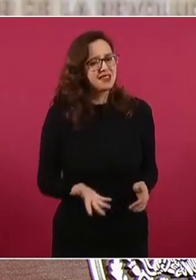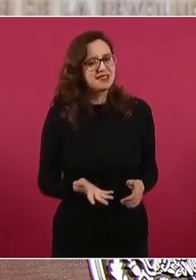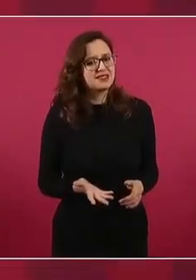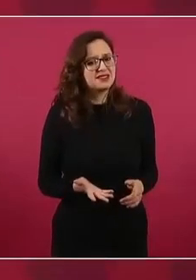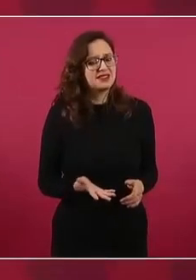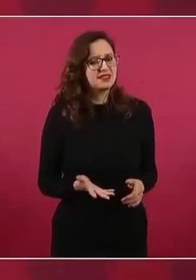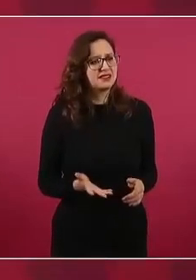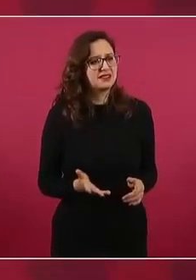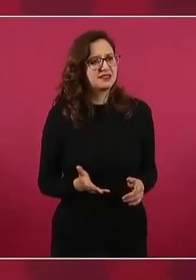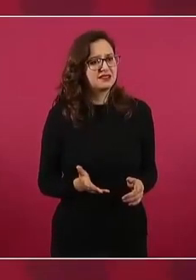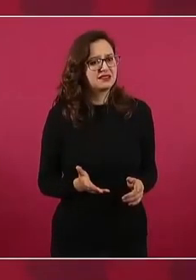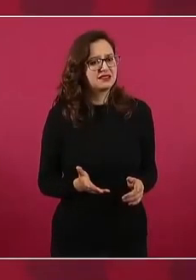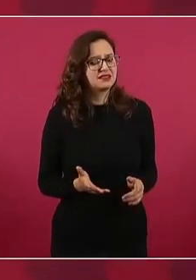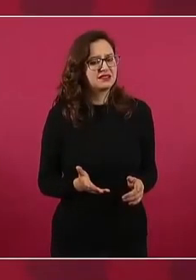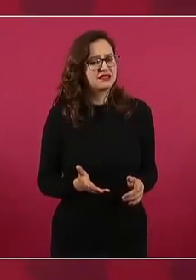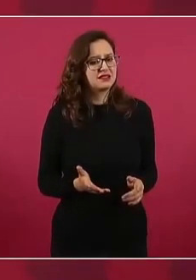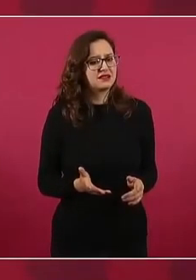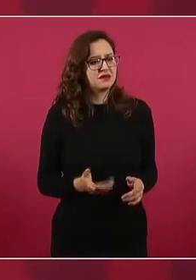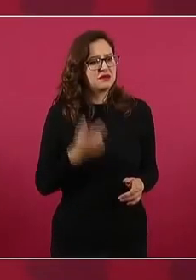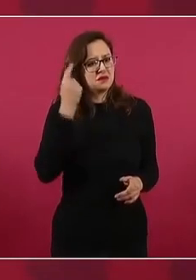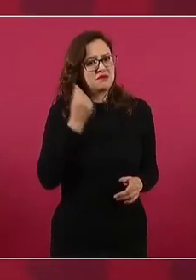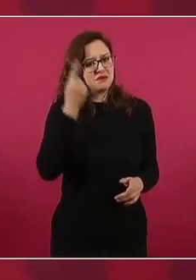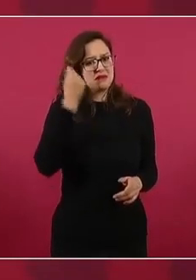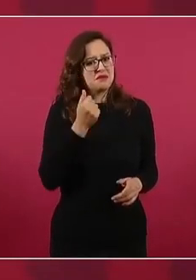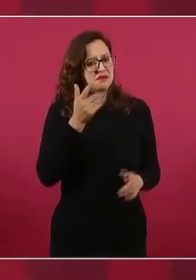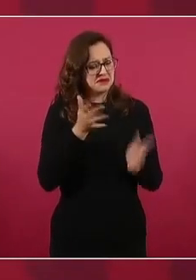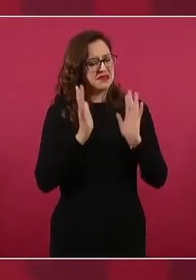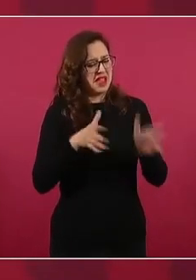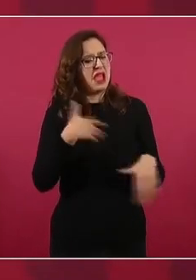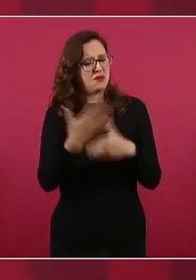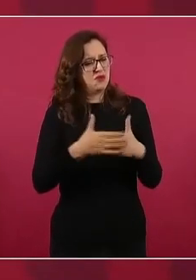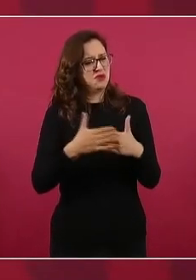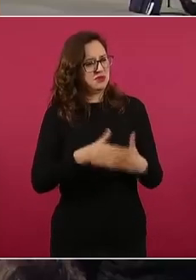eso es lo de la pensión, ya se va a ver.